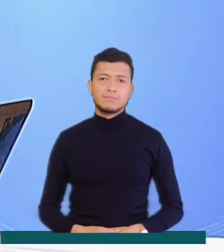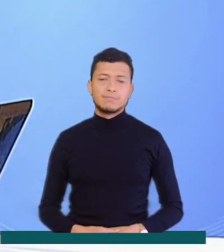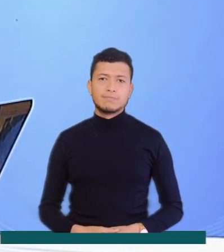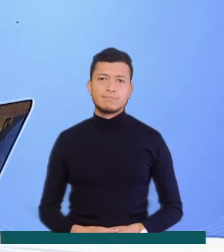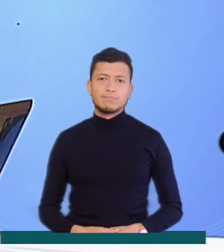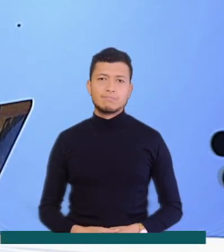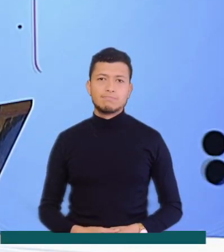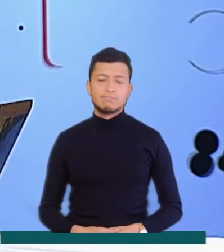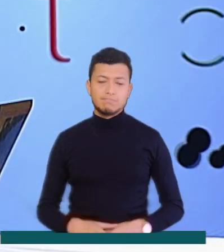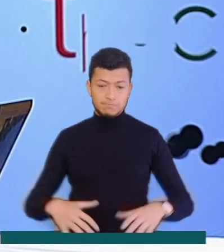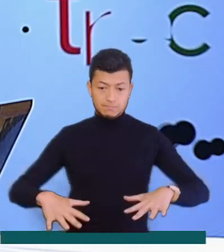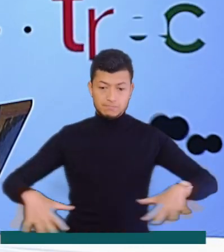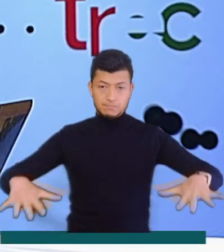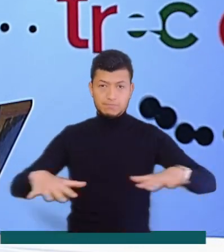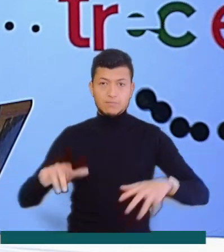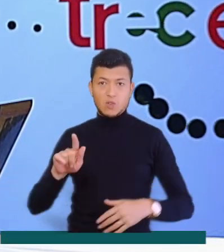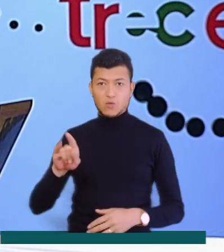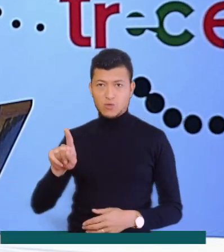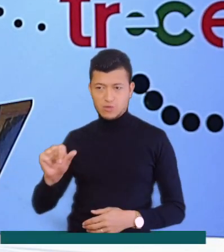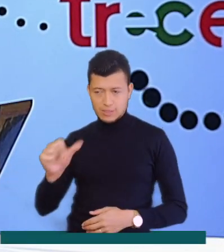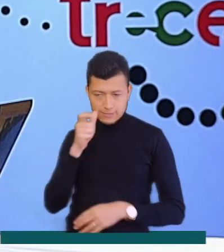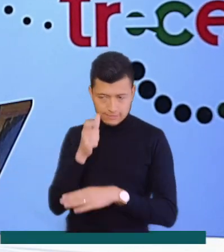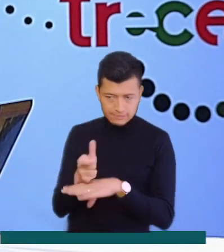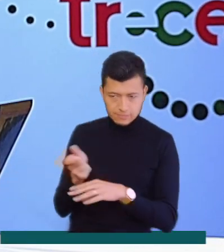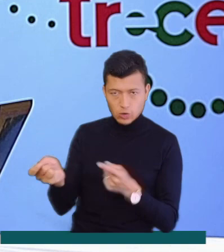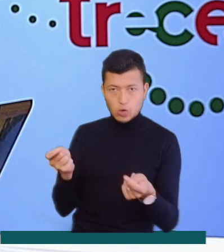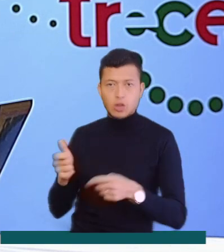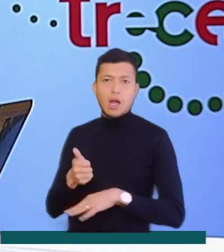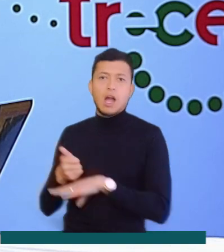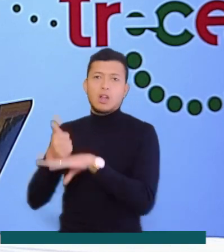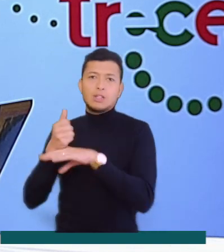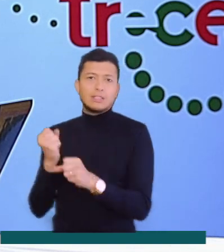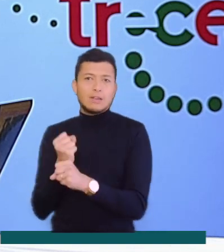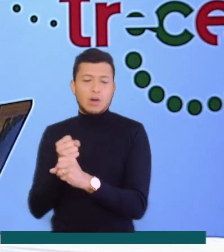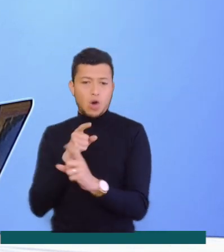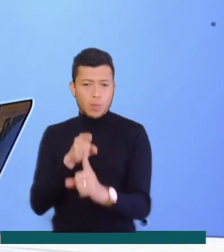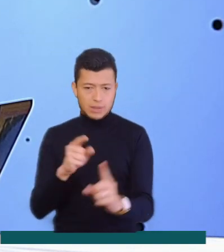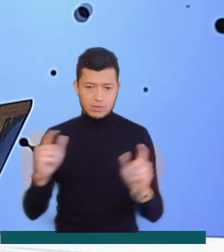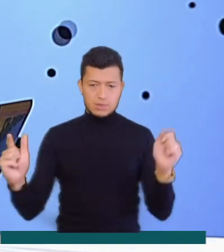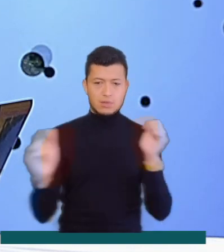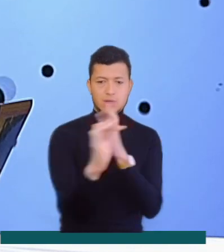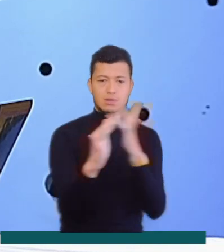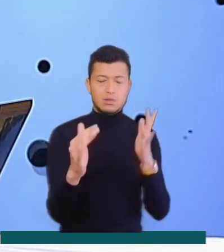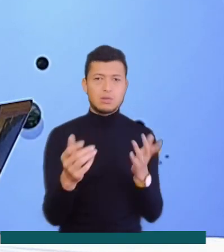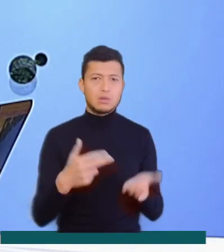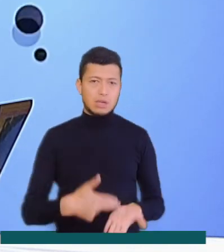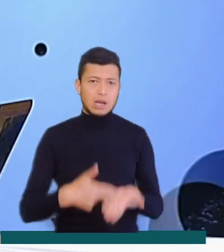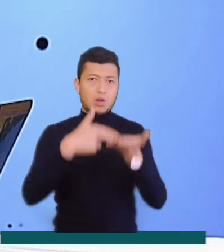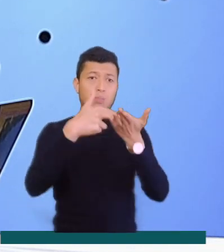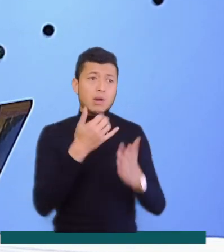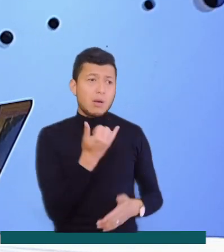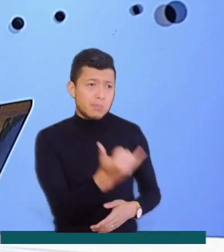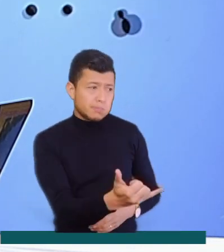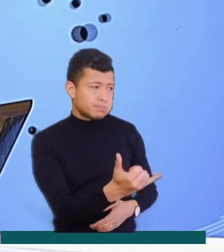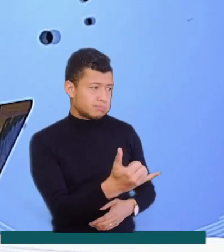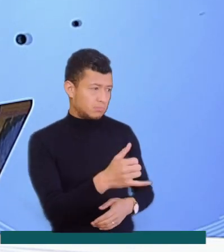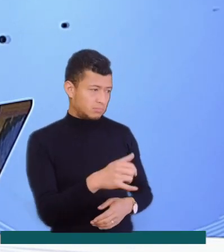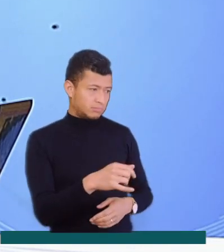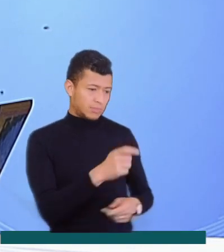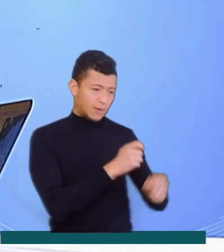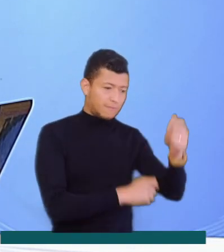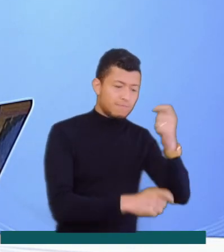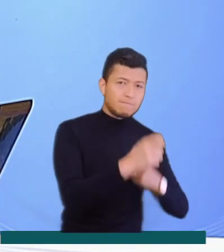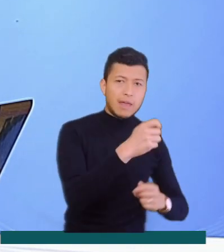Con controles en diferentes sectores de Fusagasugá, las autoridades trabajan para recuperar el espacio público que constantemente es